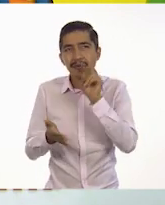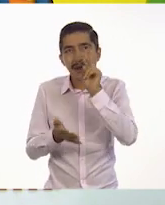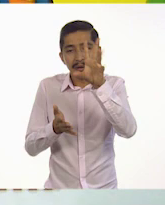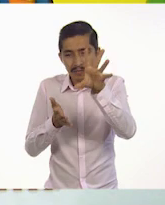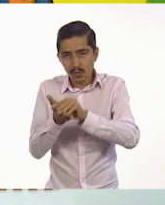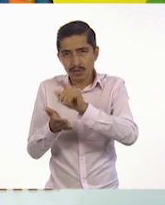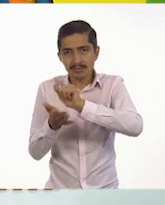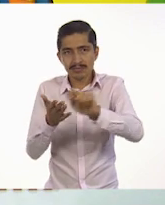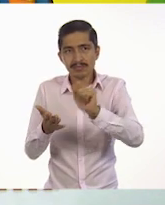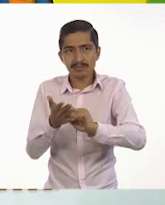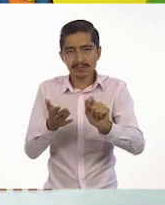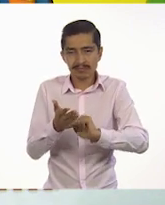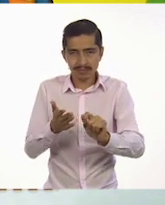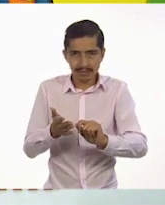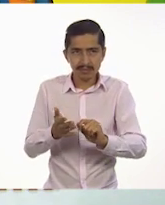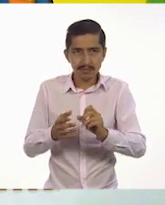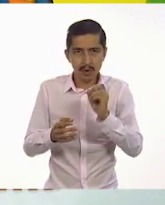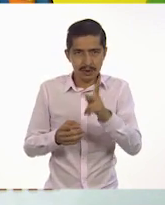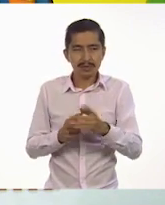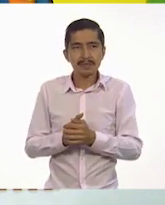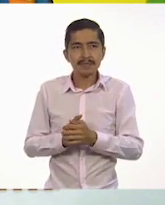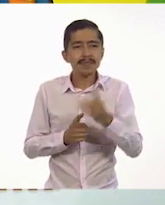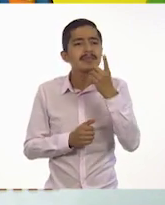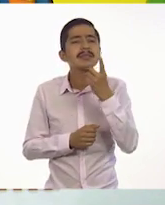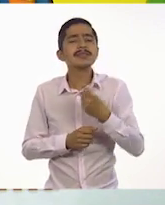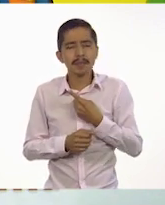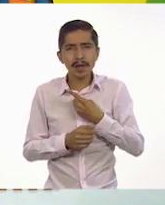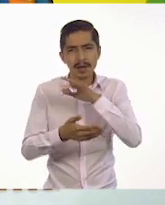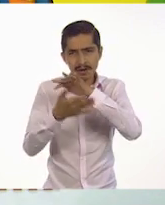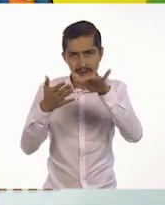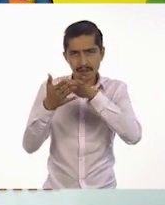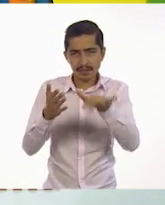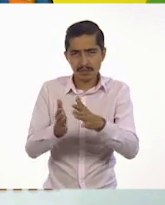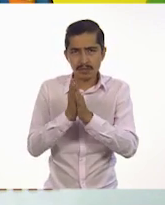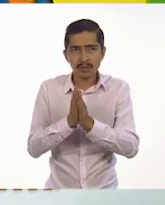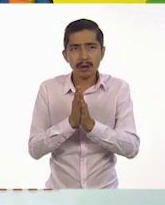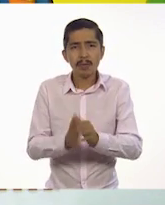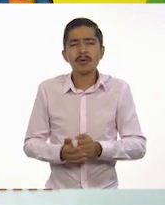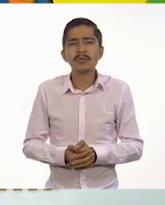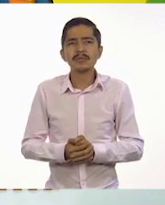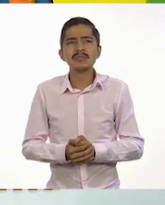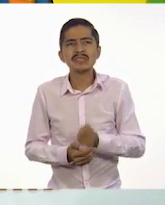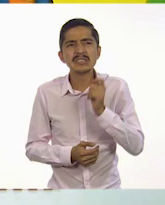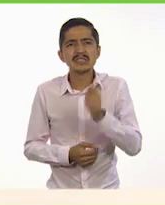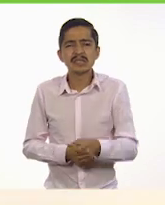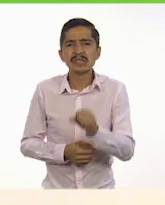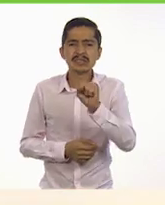Muy bien. ¿Me la puedes ir diciendo, Sojar? Sí, te la dicto. Estamos en la selva.